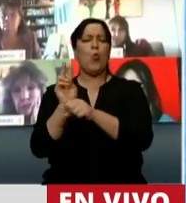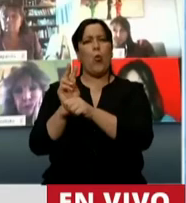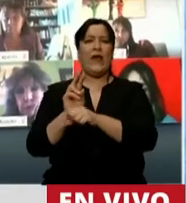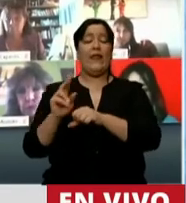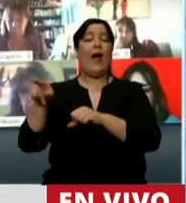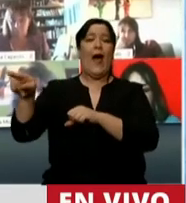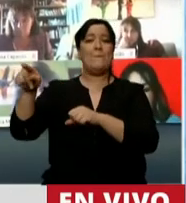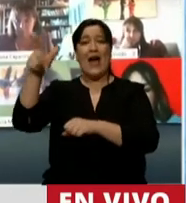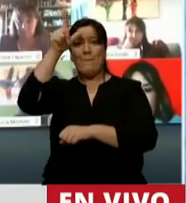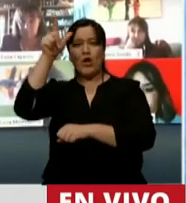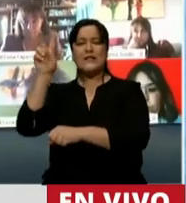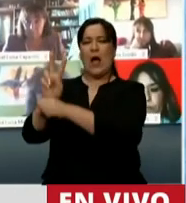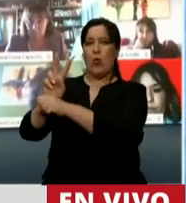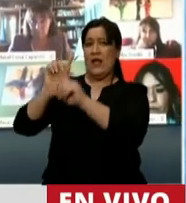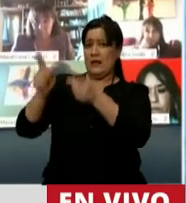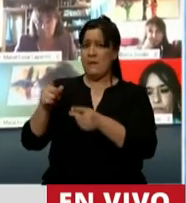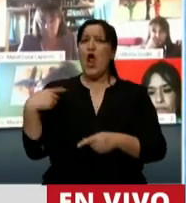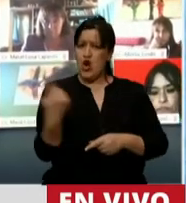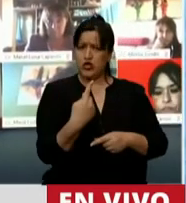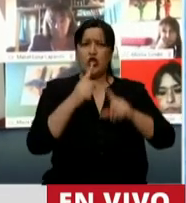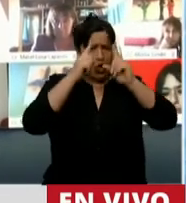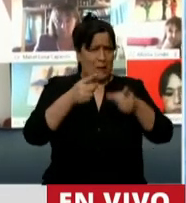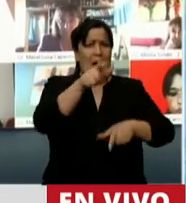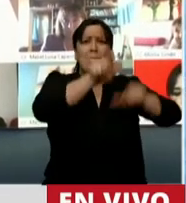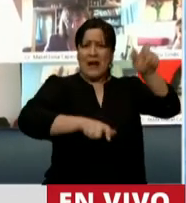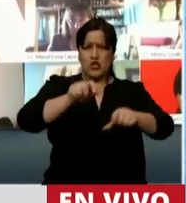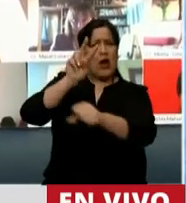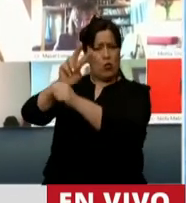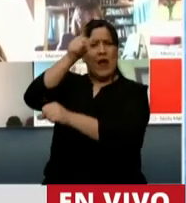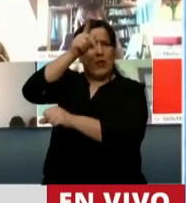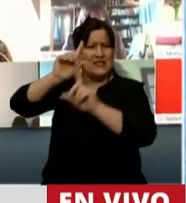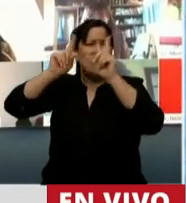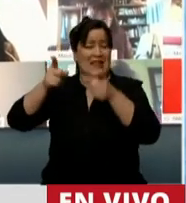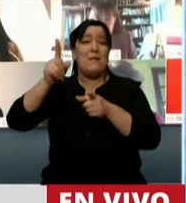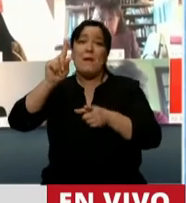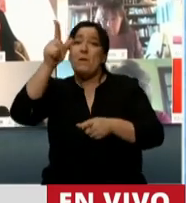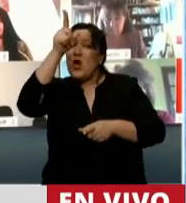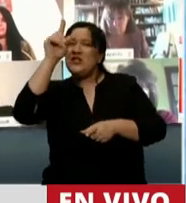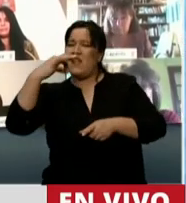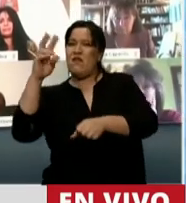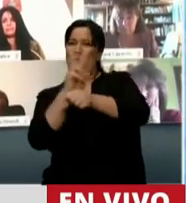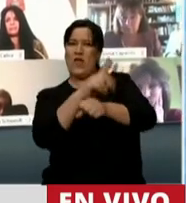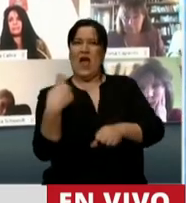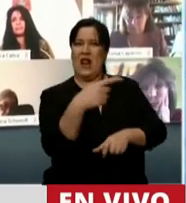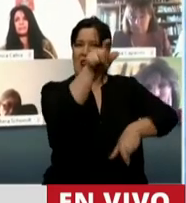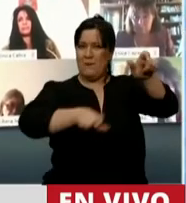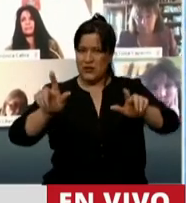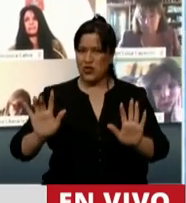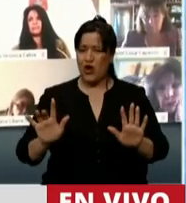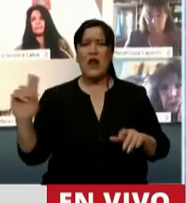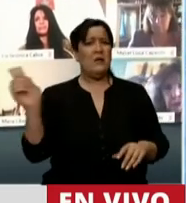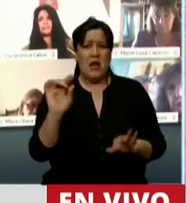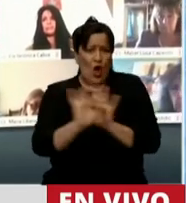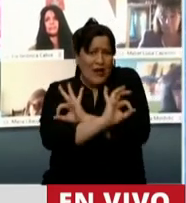que nos cuidan. Nosotros vamos a cuidar a los que nos cuidan también, señor Presidente, señor Jefe de Gabinete. No hubo ninguna política de